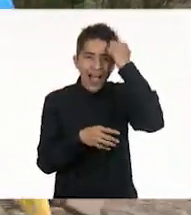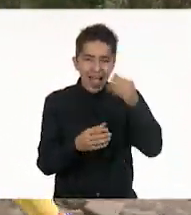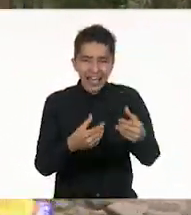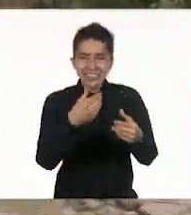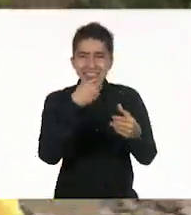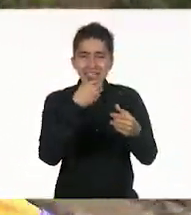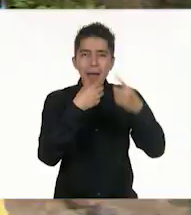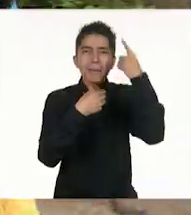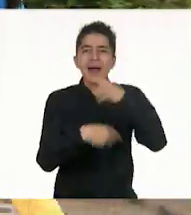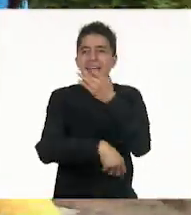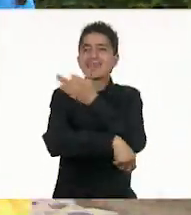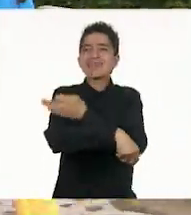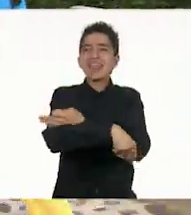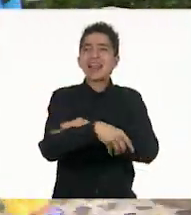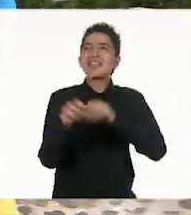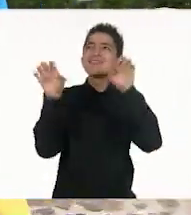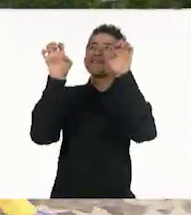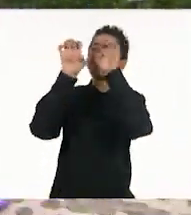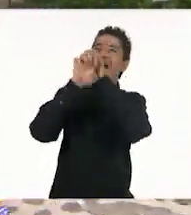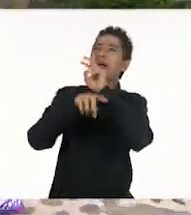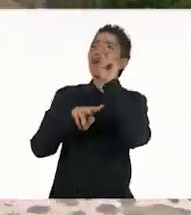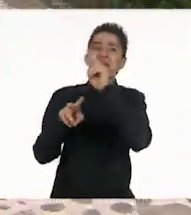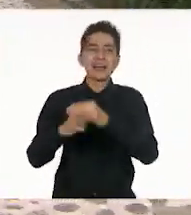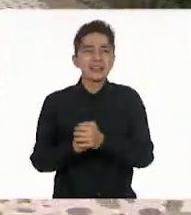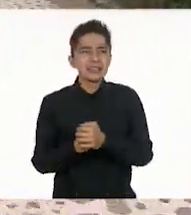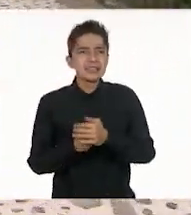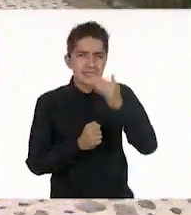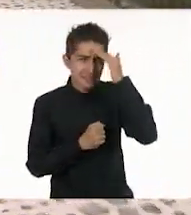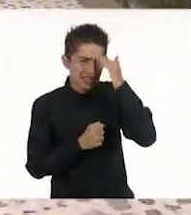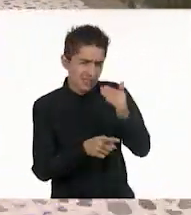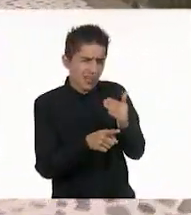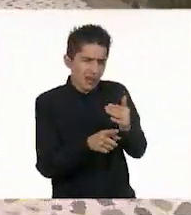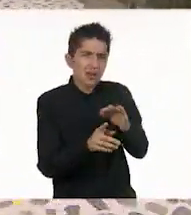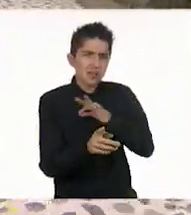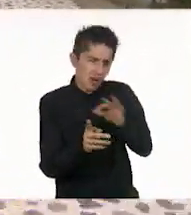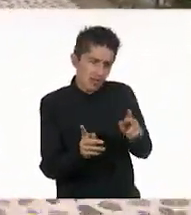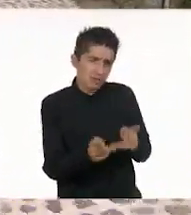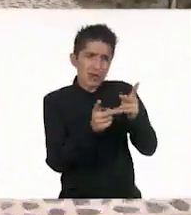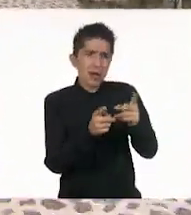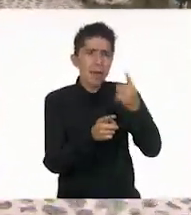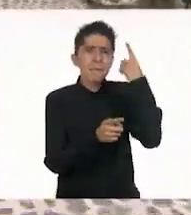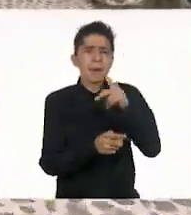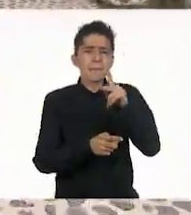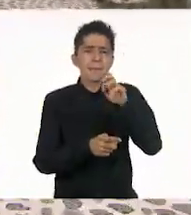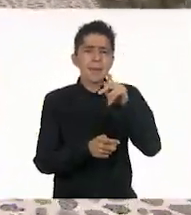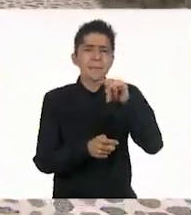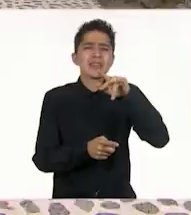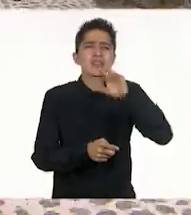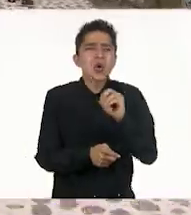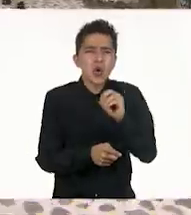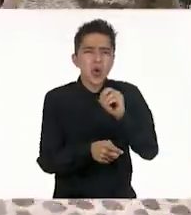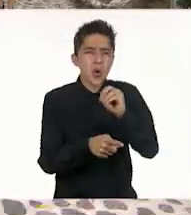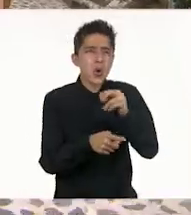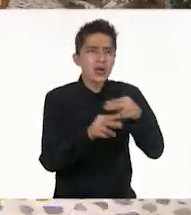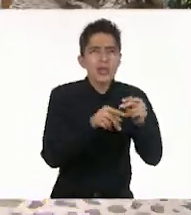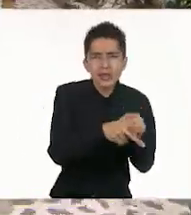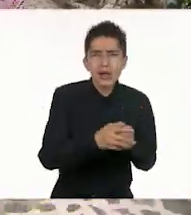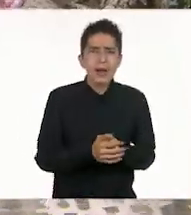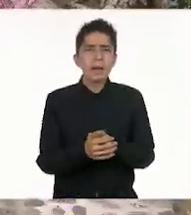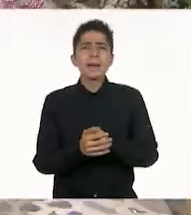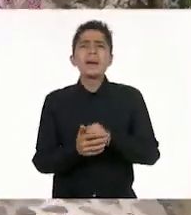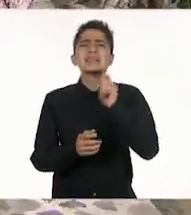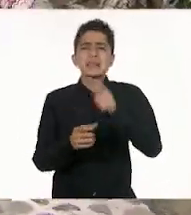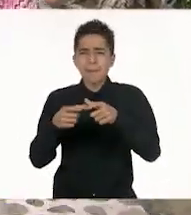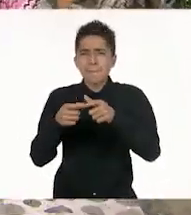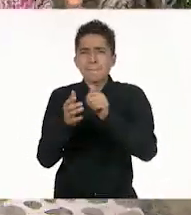las tardes nubladas. Señito, lleve pistache para el apetito. Mazapanes para